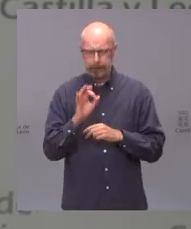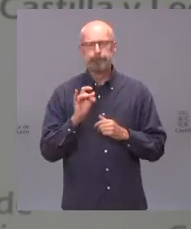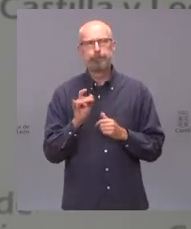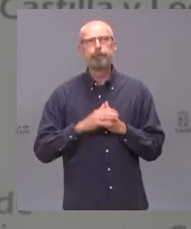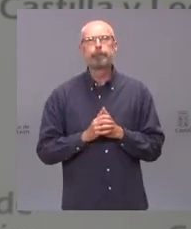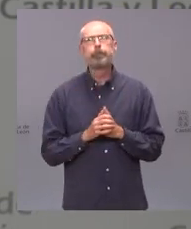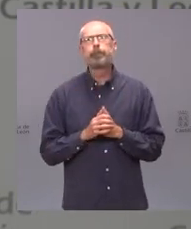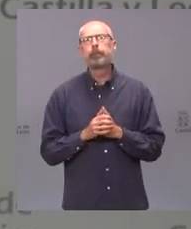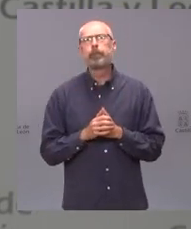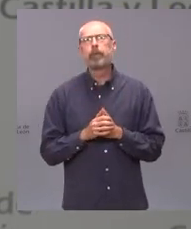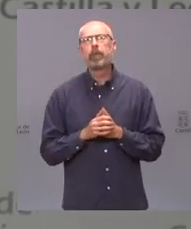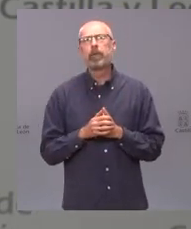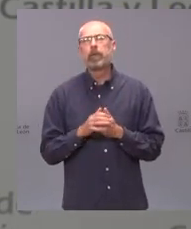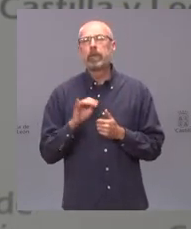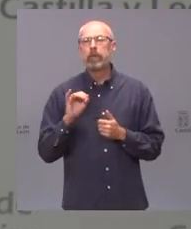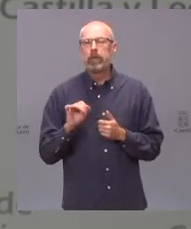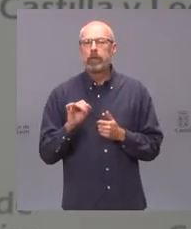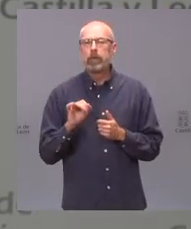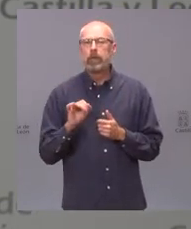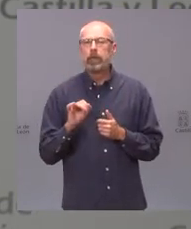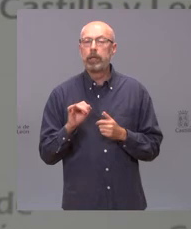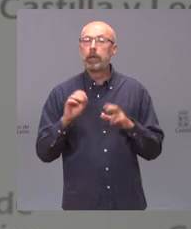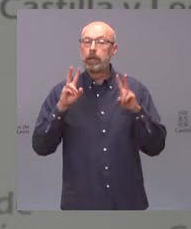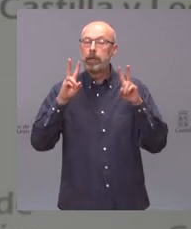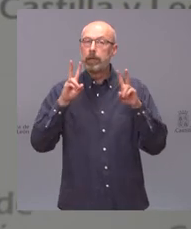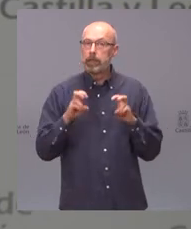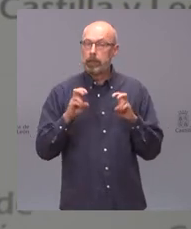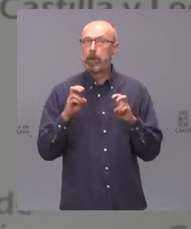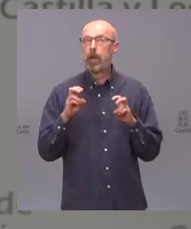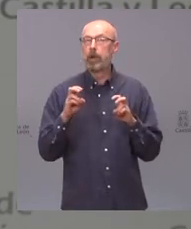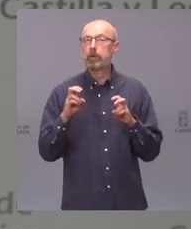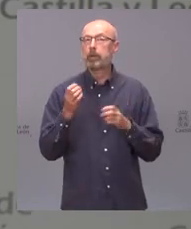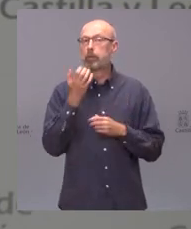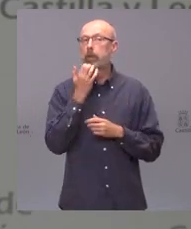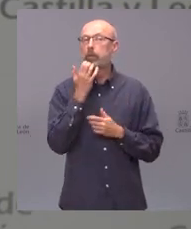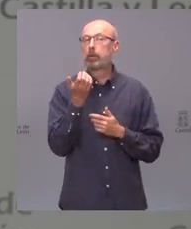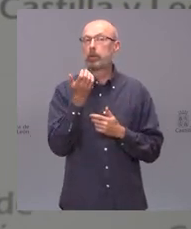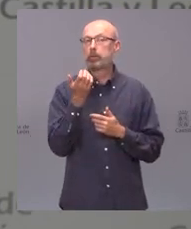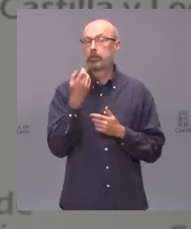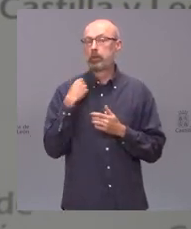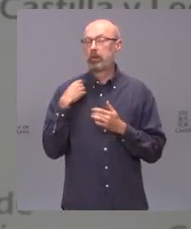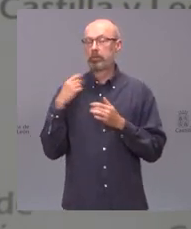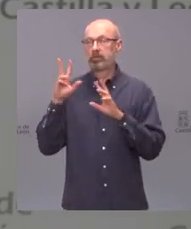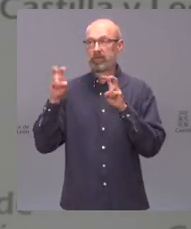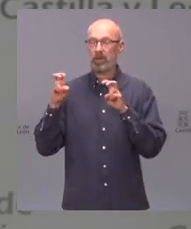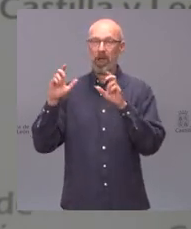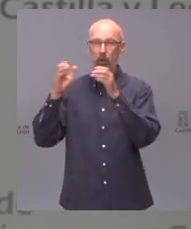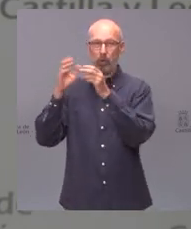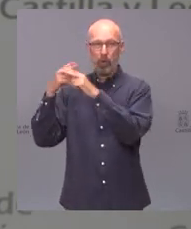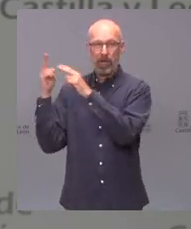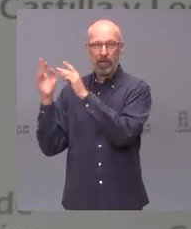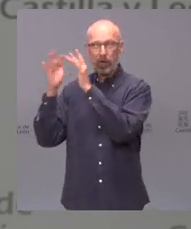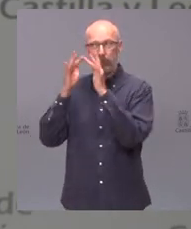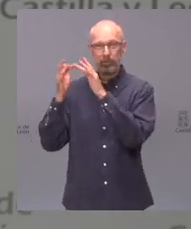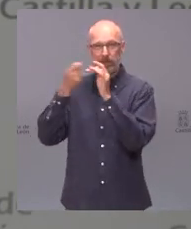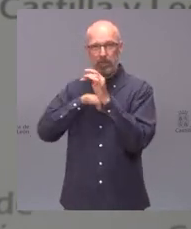sobradamente y respecto al tema de si va a afectar o no la relación nacional mire es que yo le hablo como presidenta